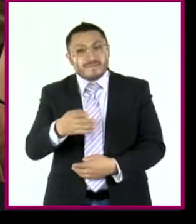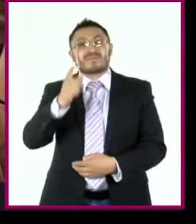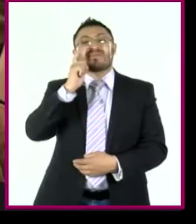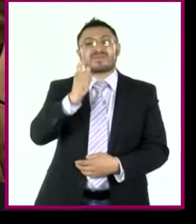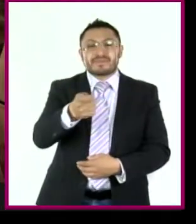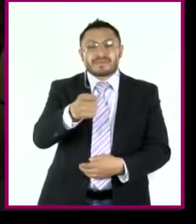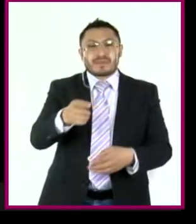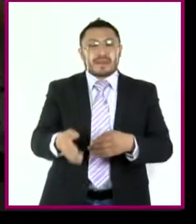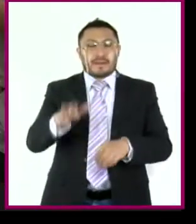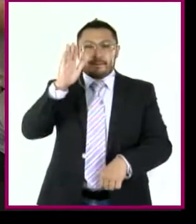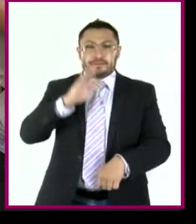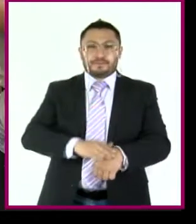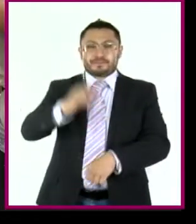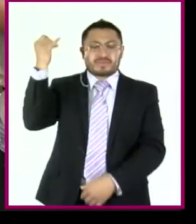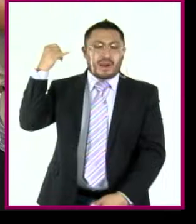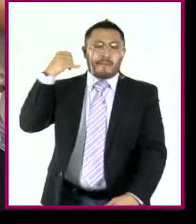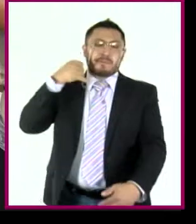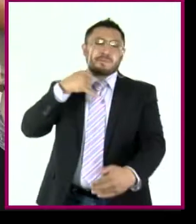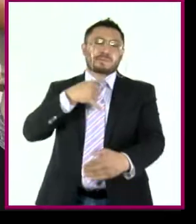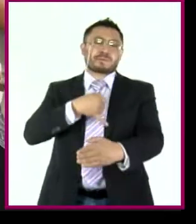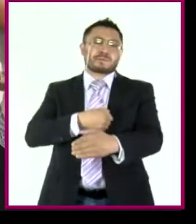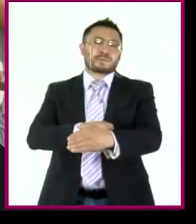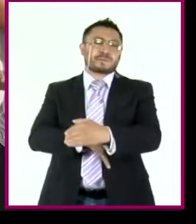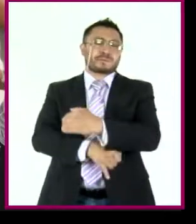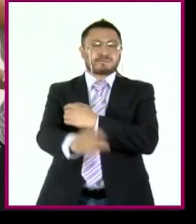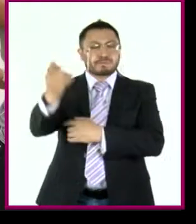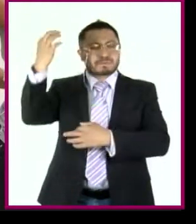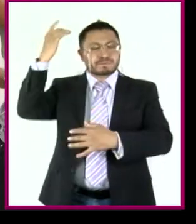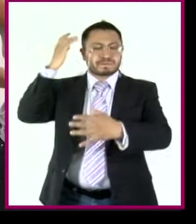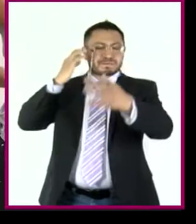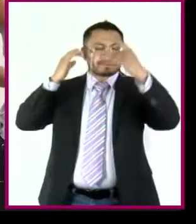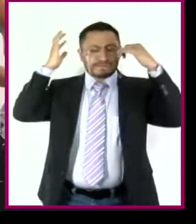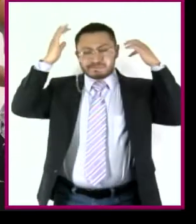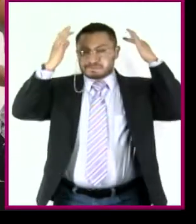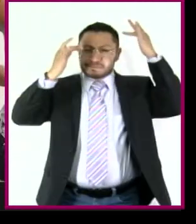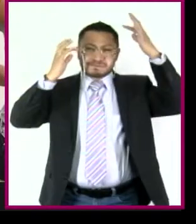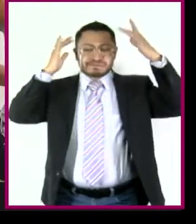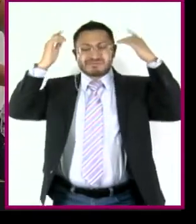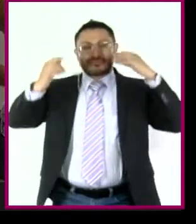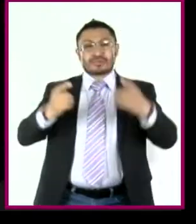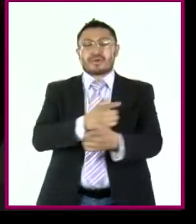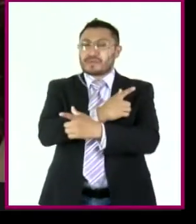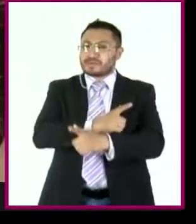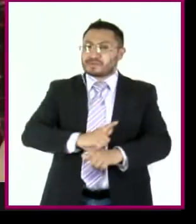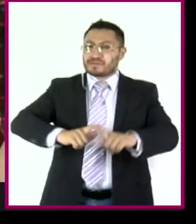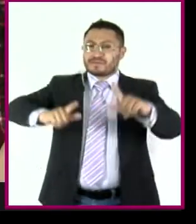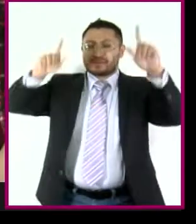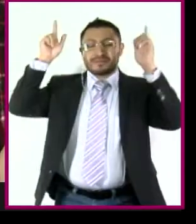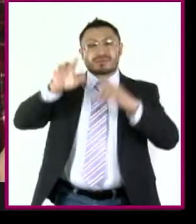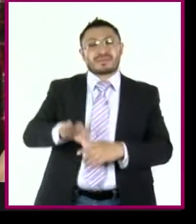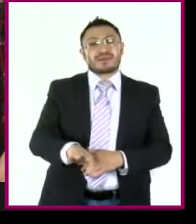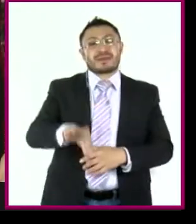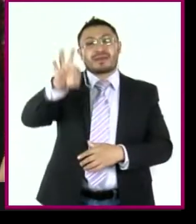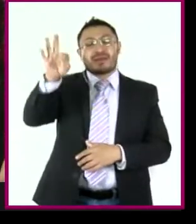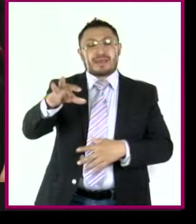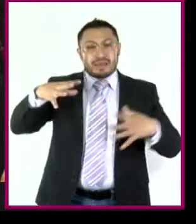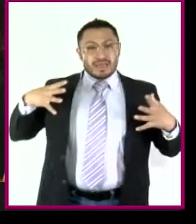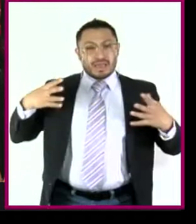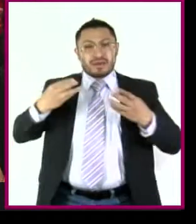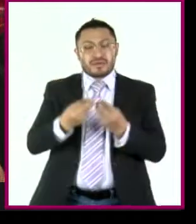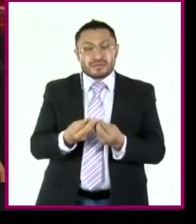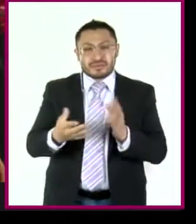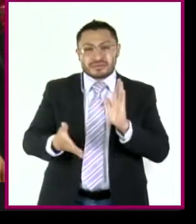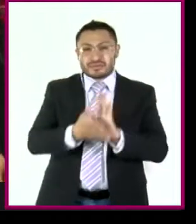mucho más profundo. Un estado en el que, mediante nuestra libre elección, vamos construyendo una vida